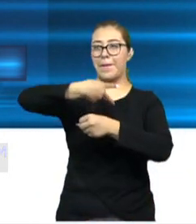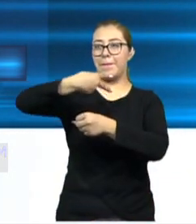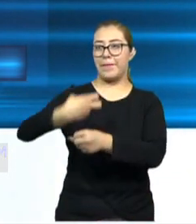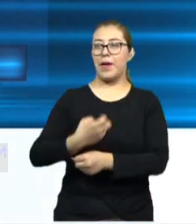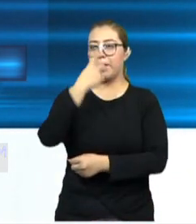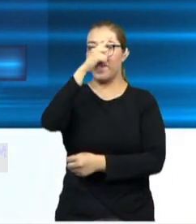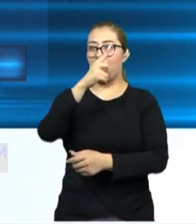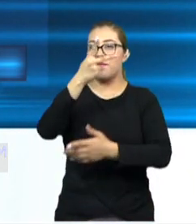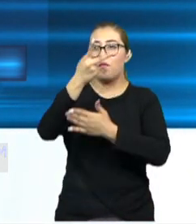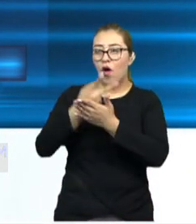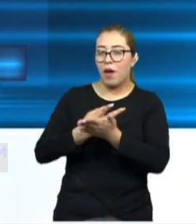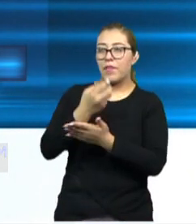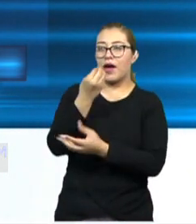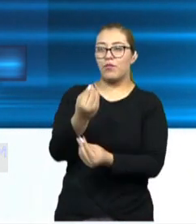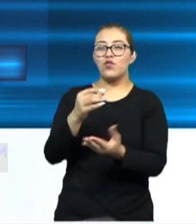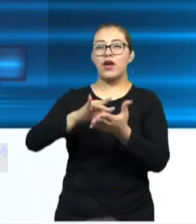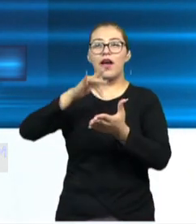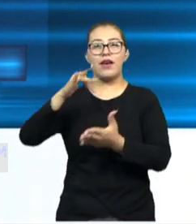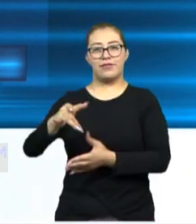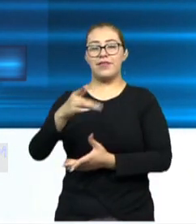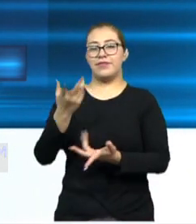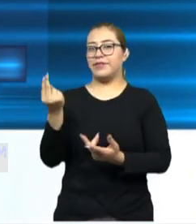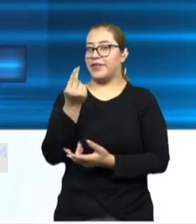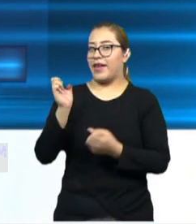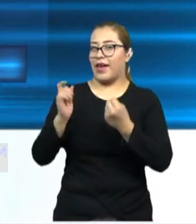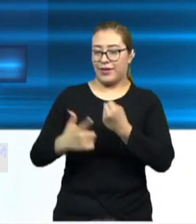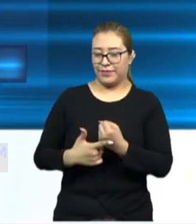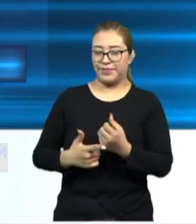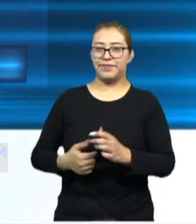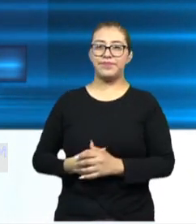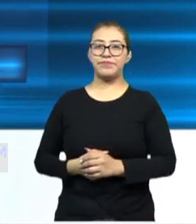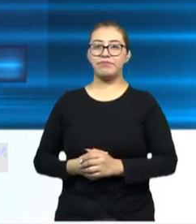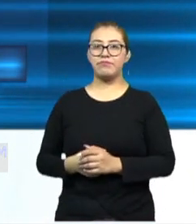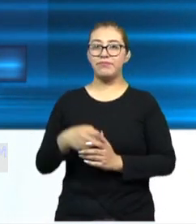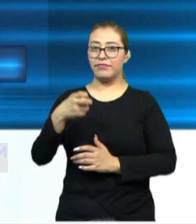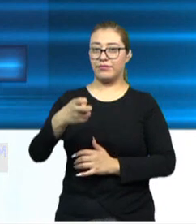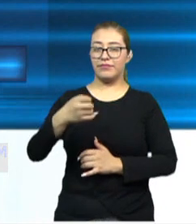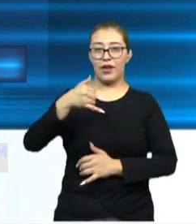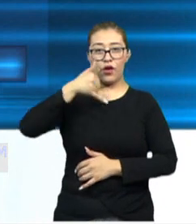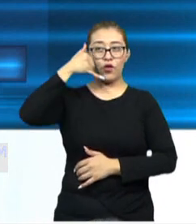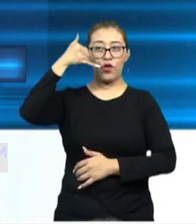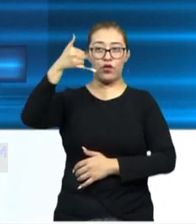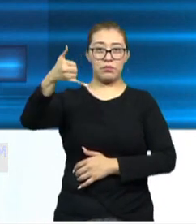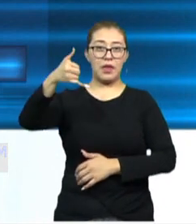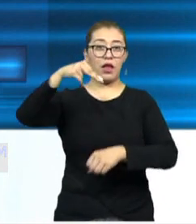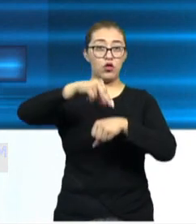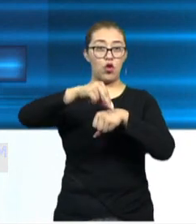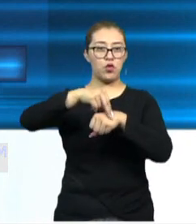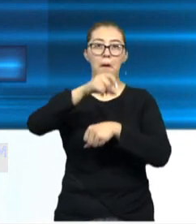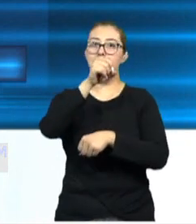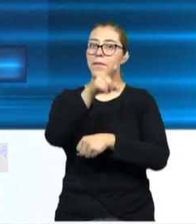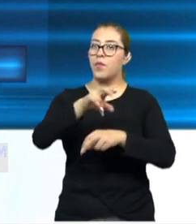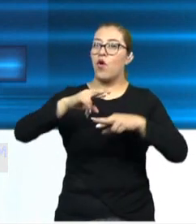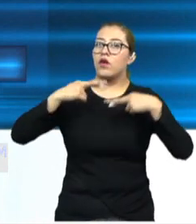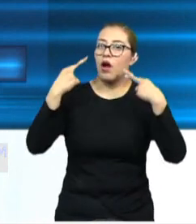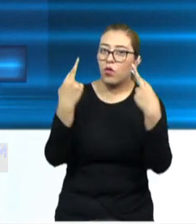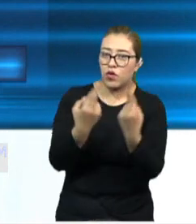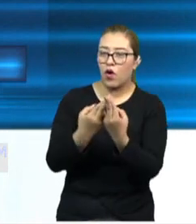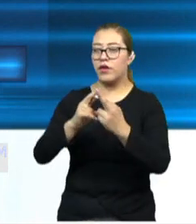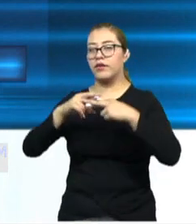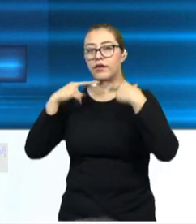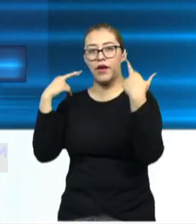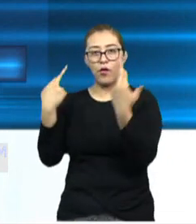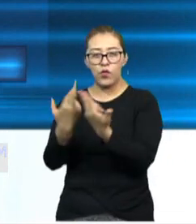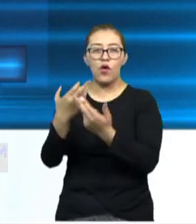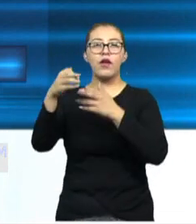estar en su programa. Con mucho gusto estamos a sus órdenes. Y esto de la llamada telefónica es porque el doctor continúa en reuniones de acuerdo al trabajo